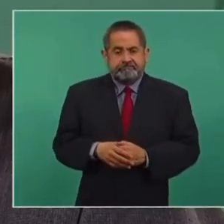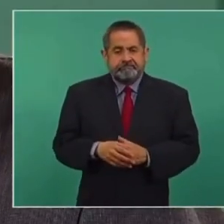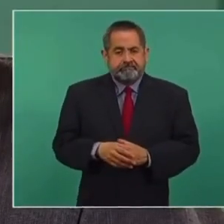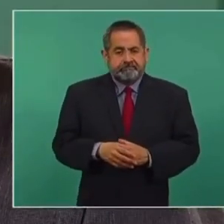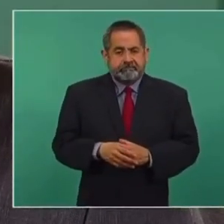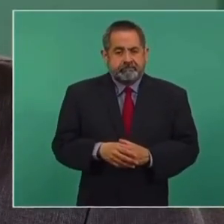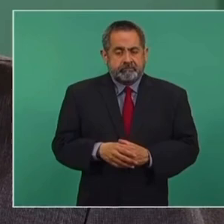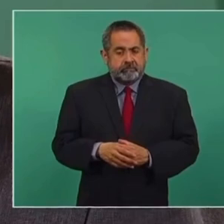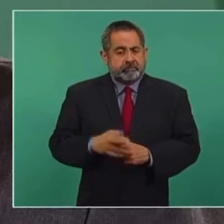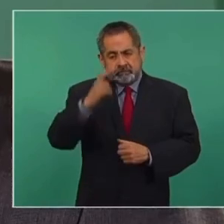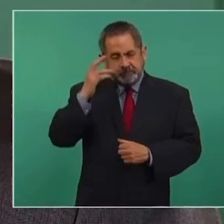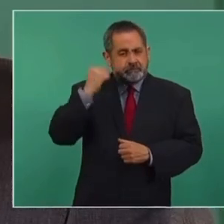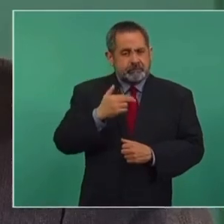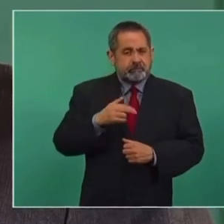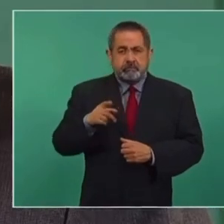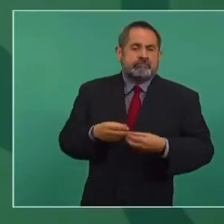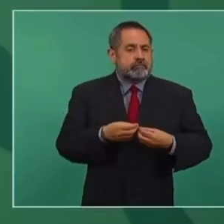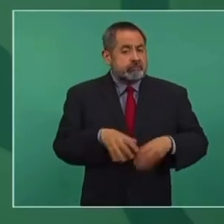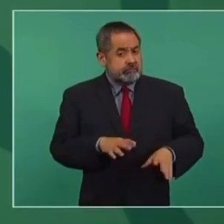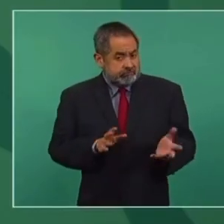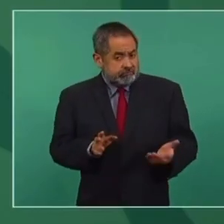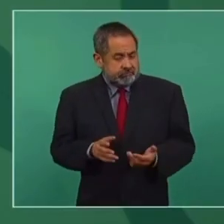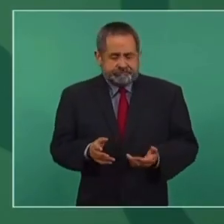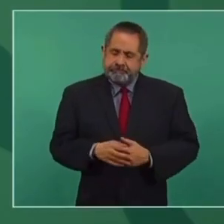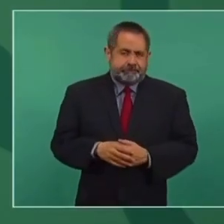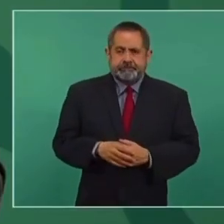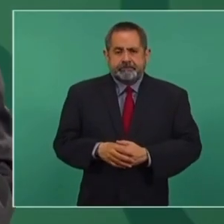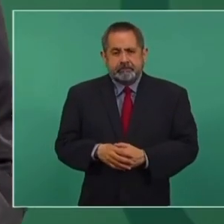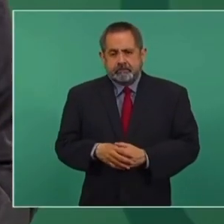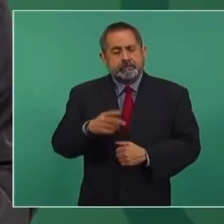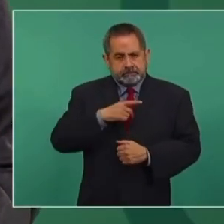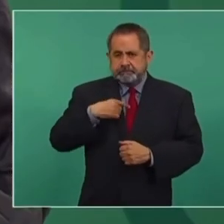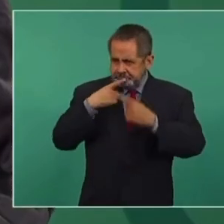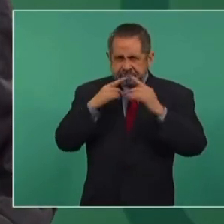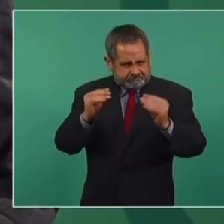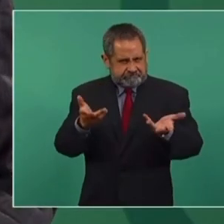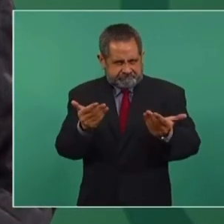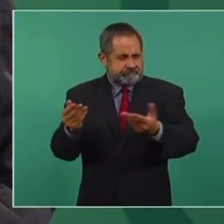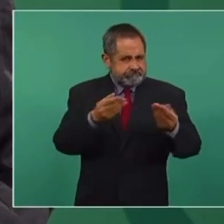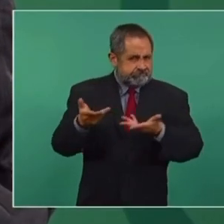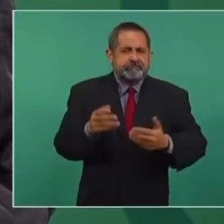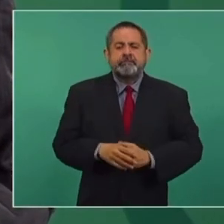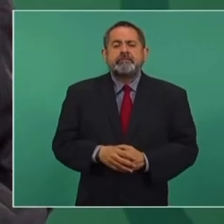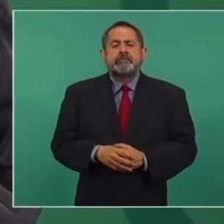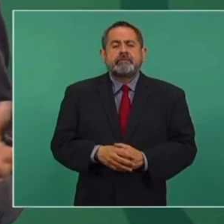emoción social. Entonces, hay que polemizar también sobre esto.